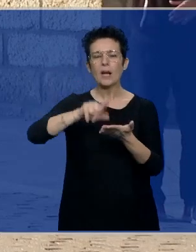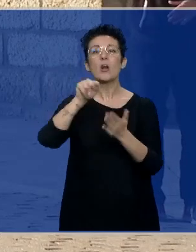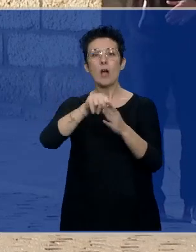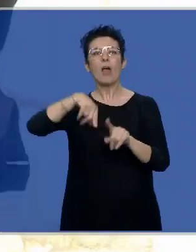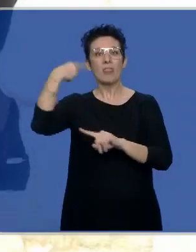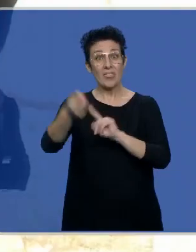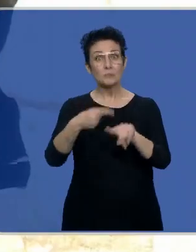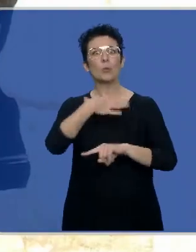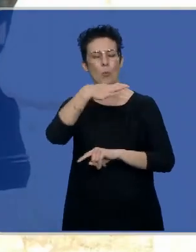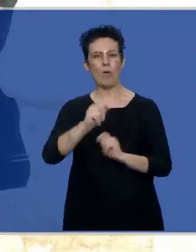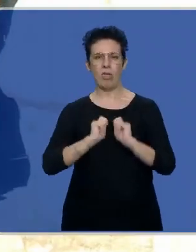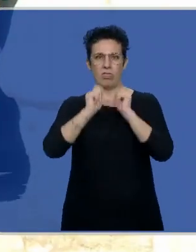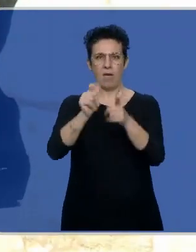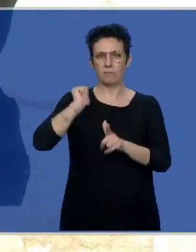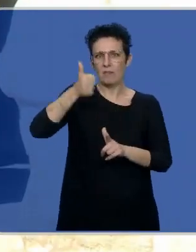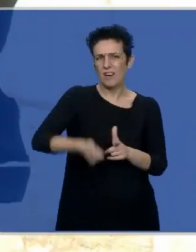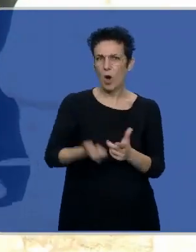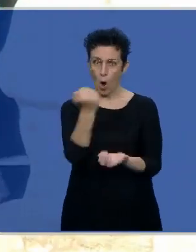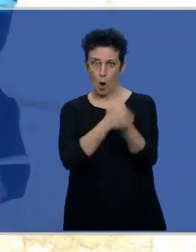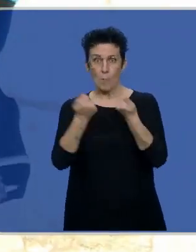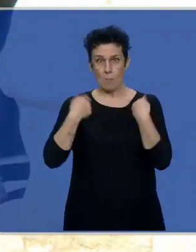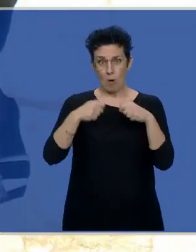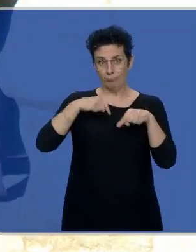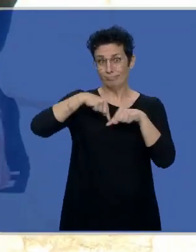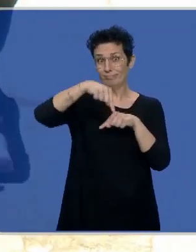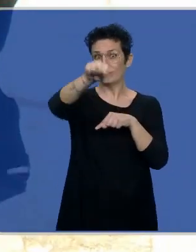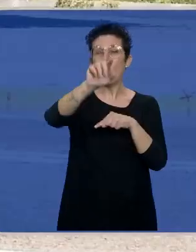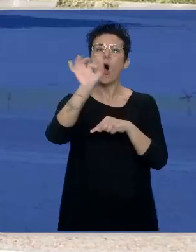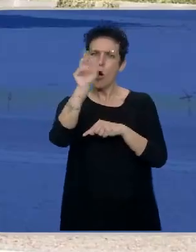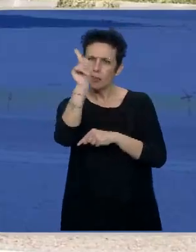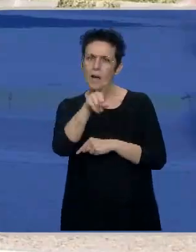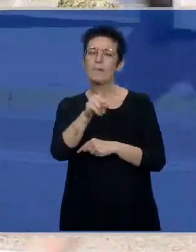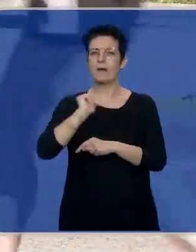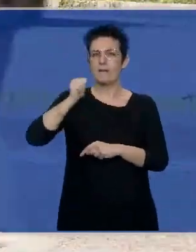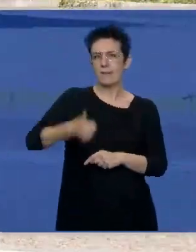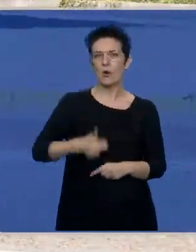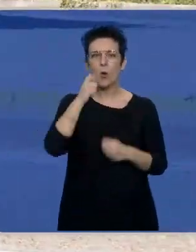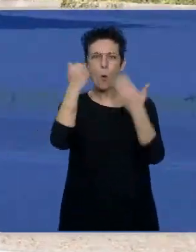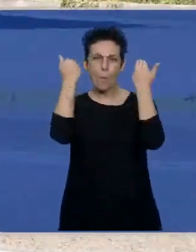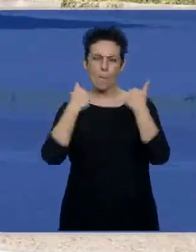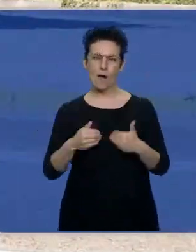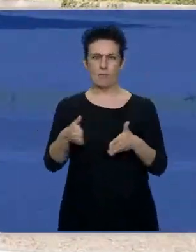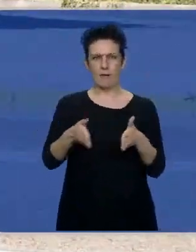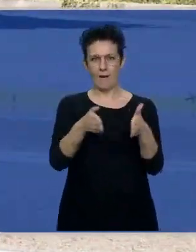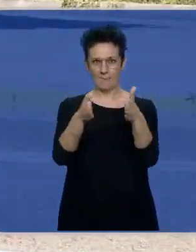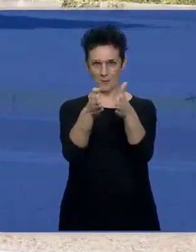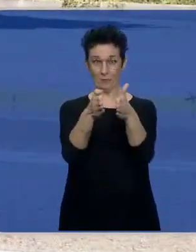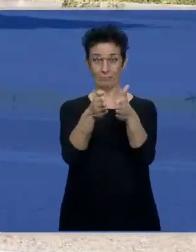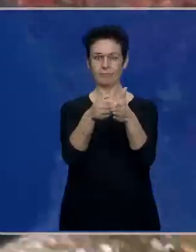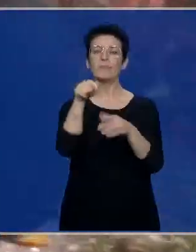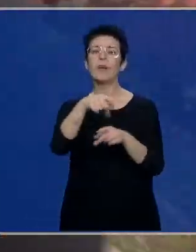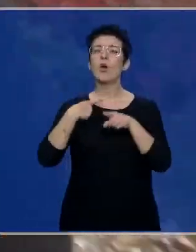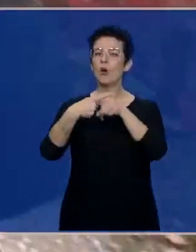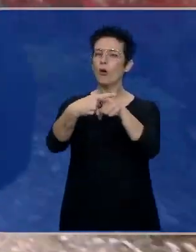riqueza no sólo económica sino también riqueza humana a los territorios por los que pasa. Precisamente esa